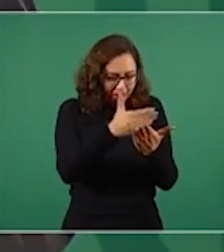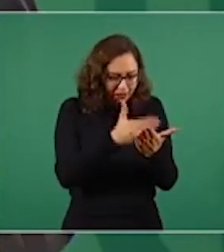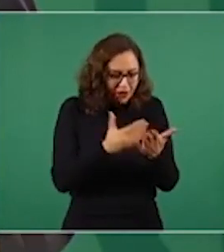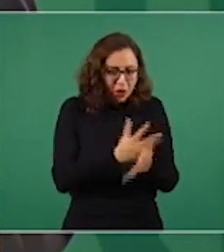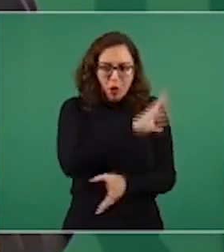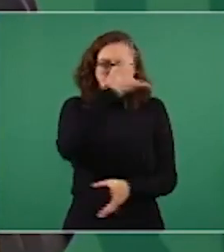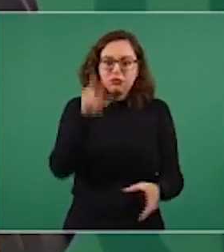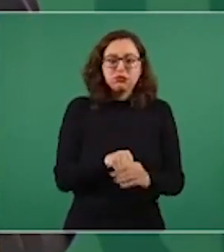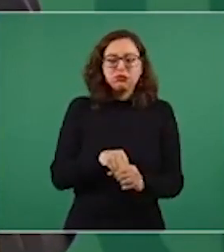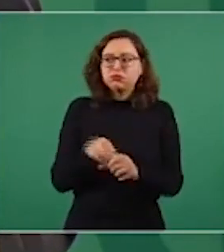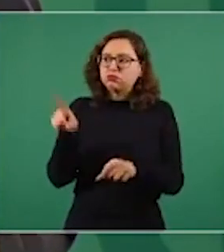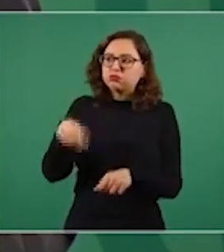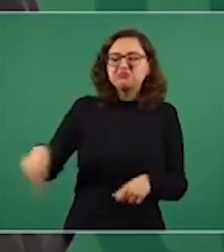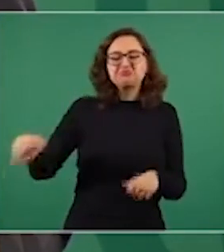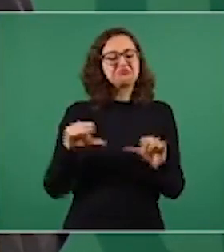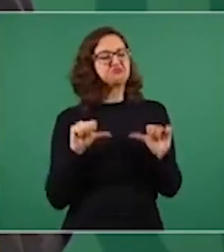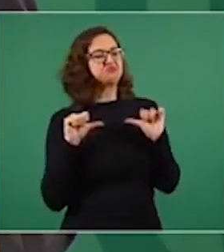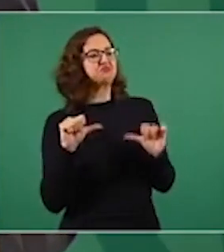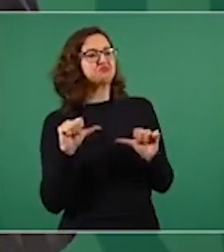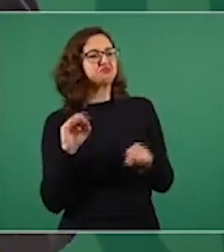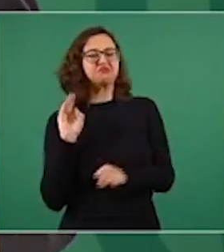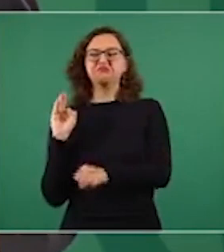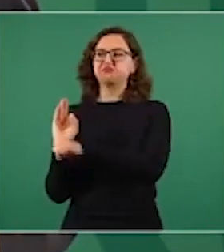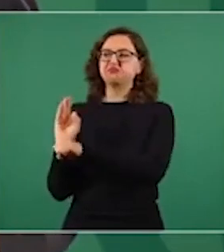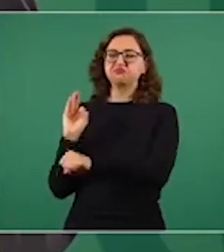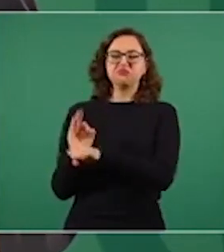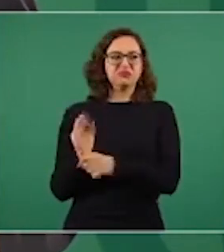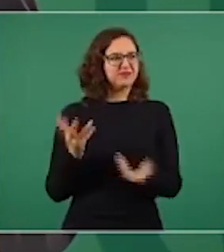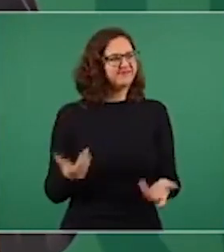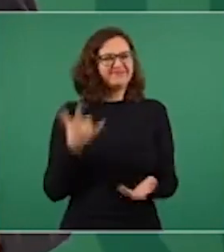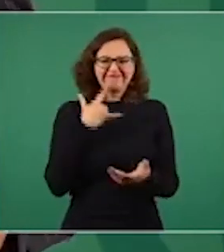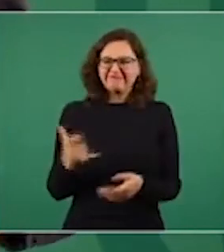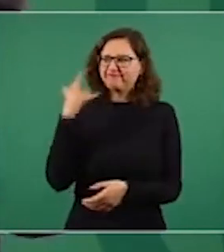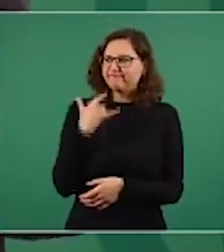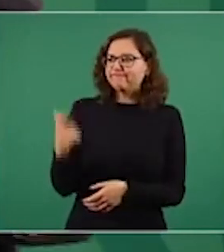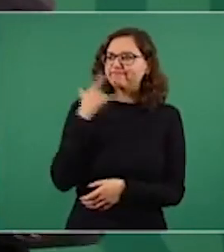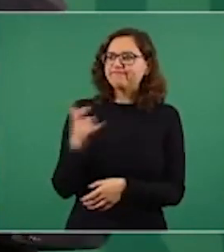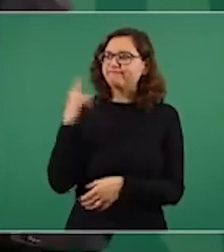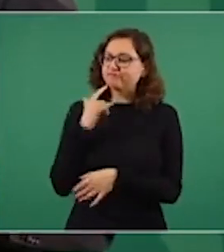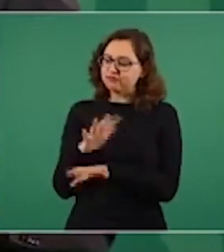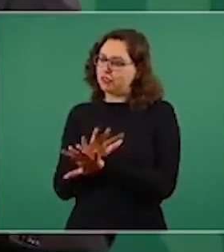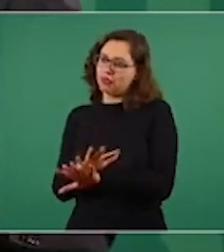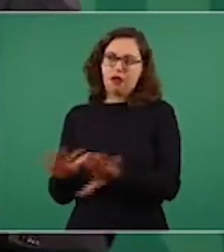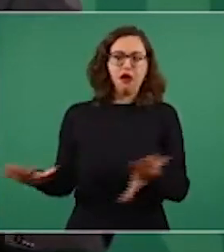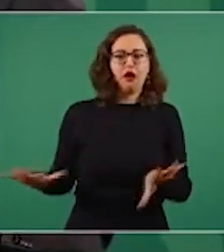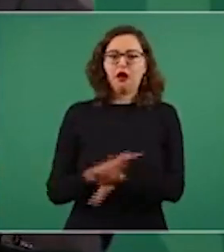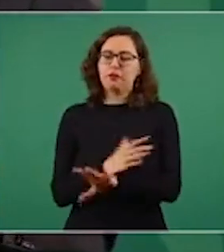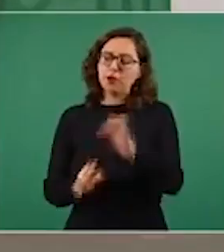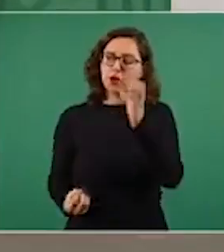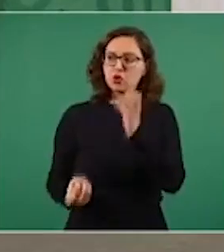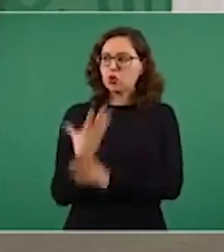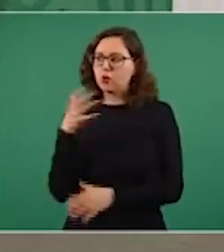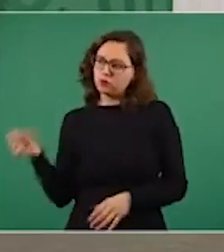Bueno, a partir de que cambió el fiscal, ahí están también los datos, una